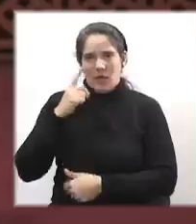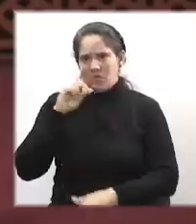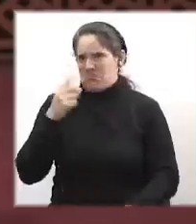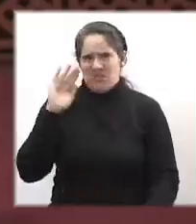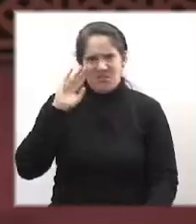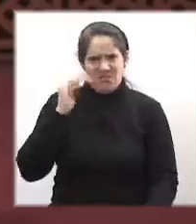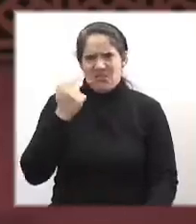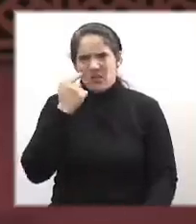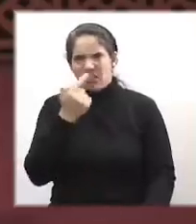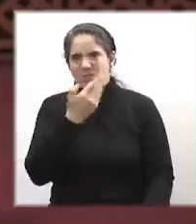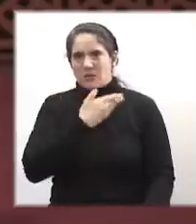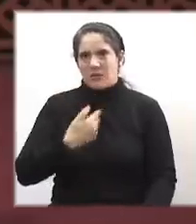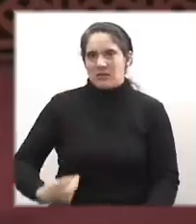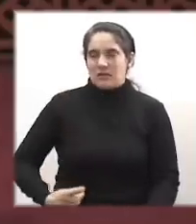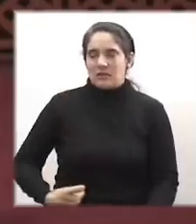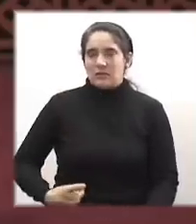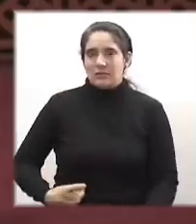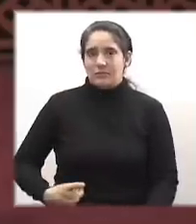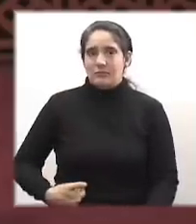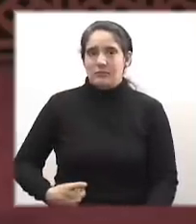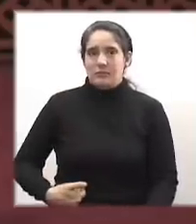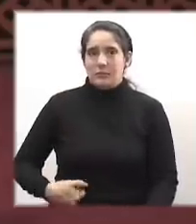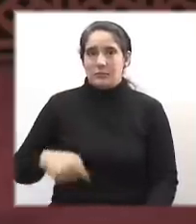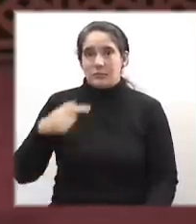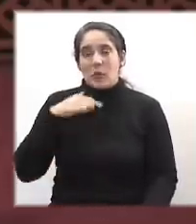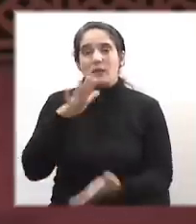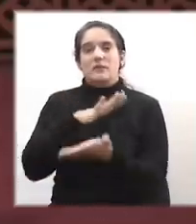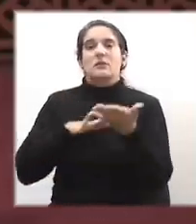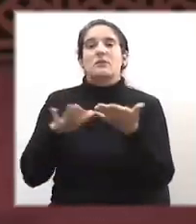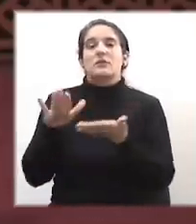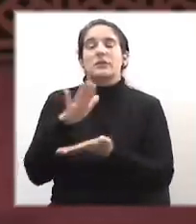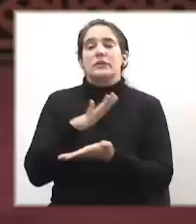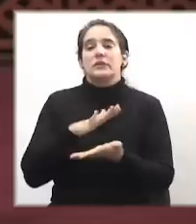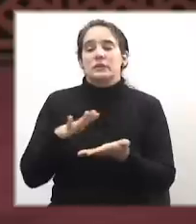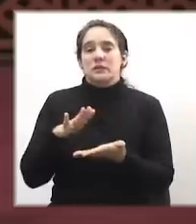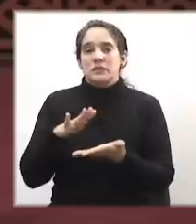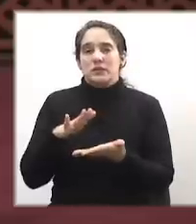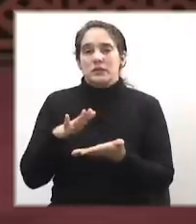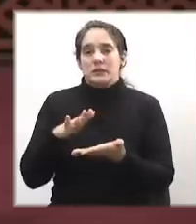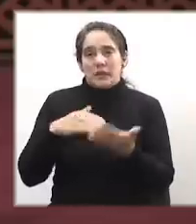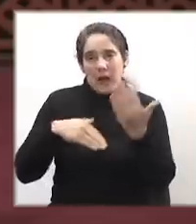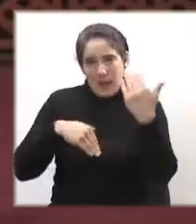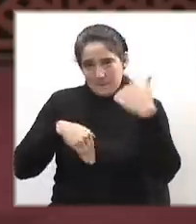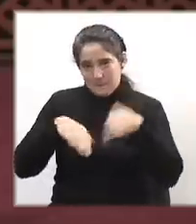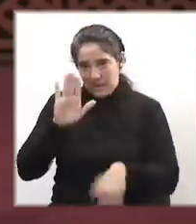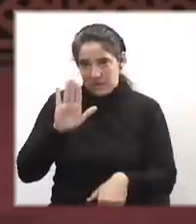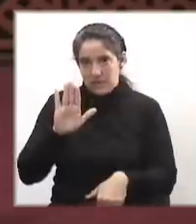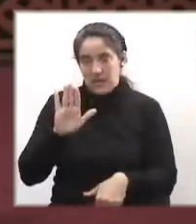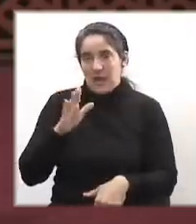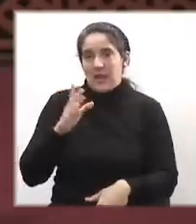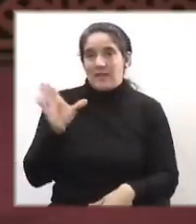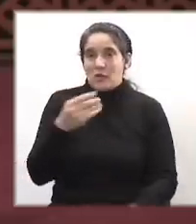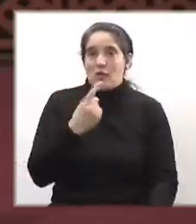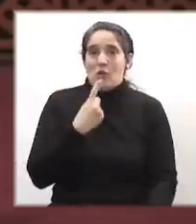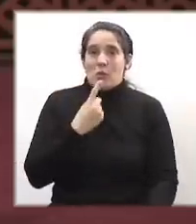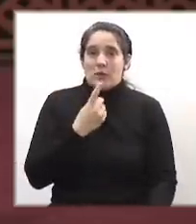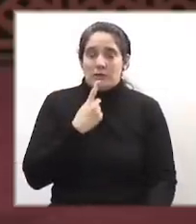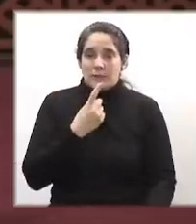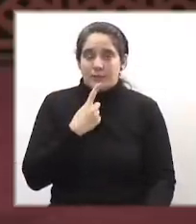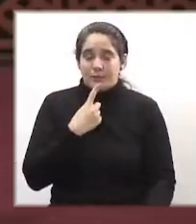decisión del Presidente de la República. En un episodio en el que la inmensa mayoría del sistema político